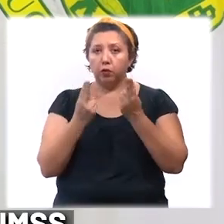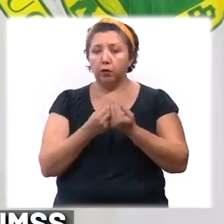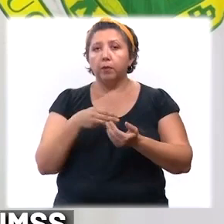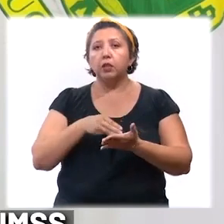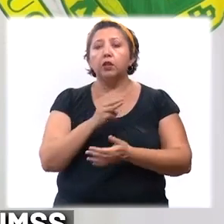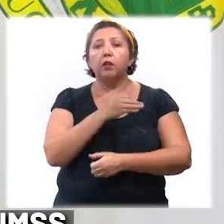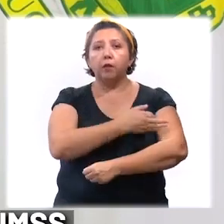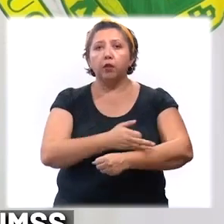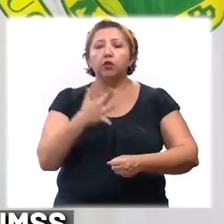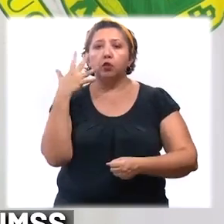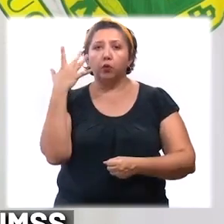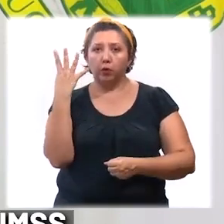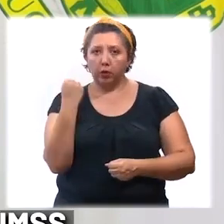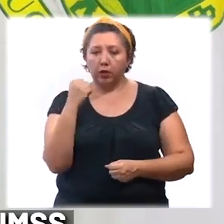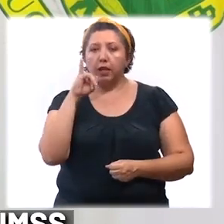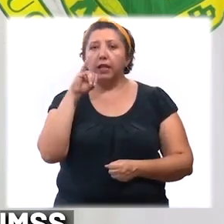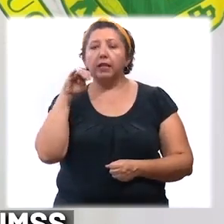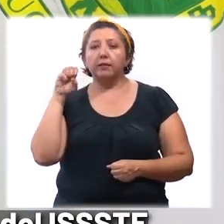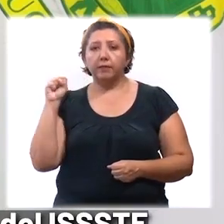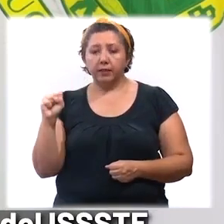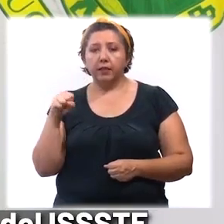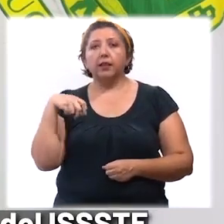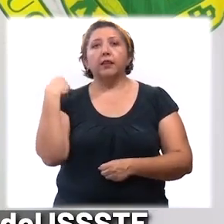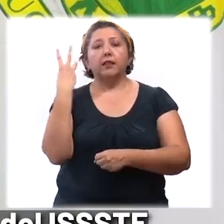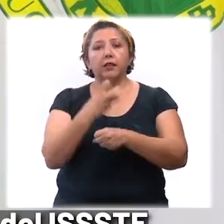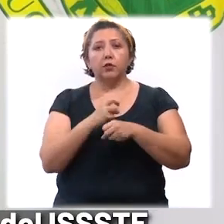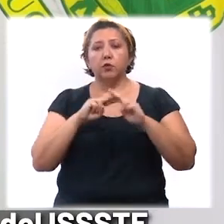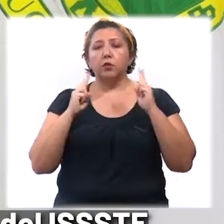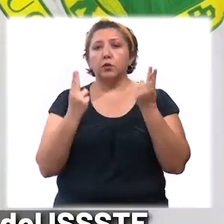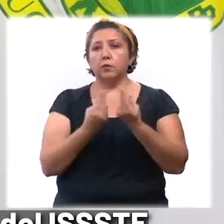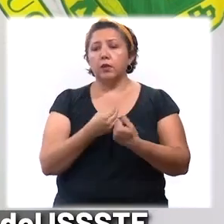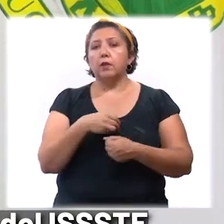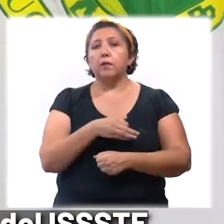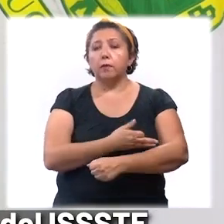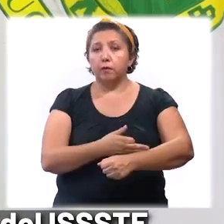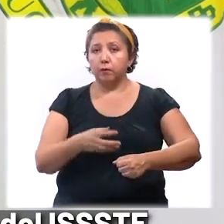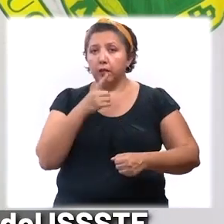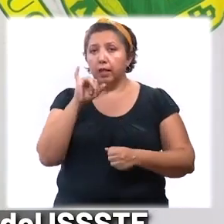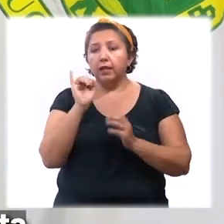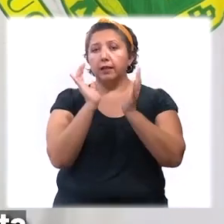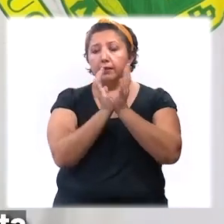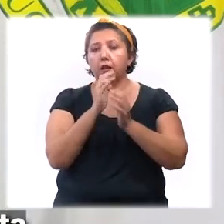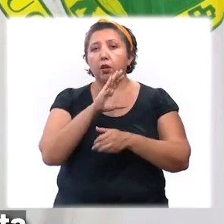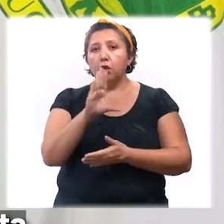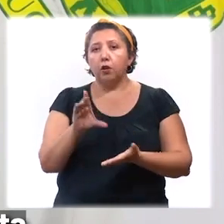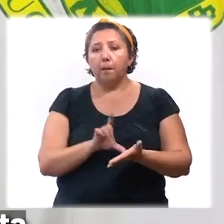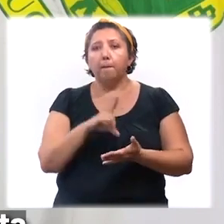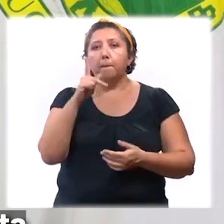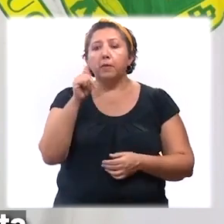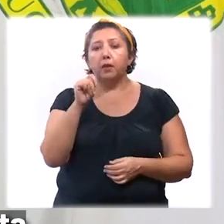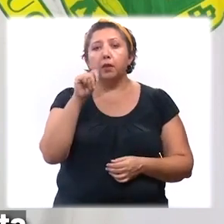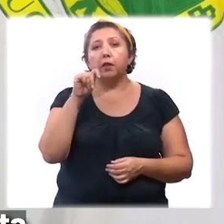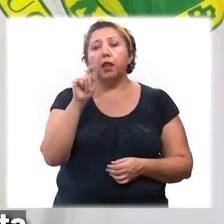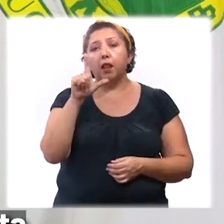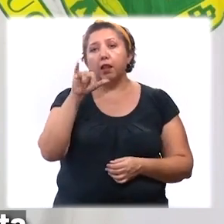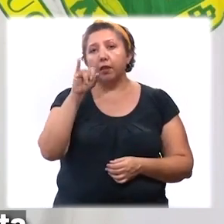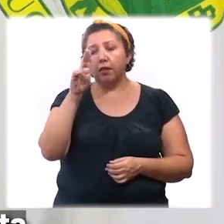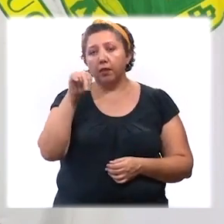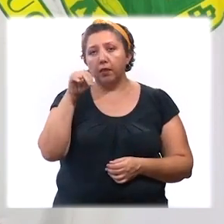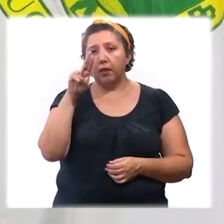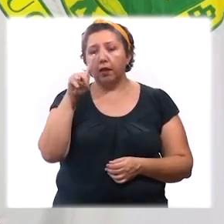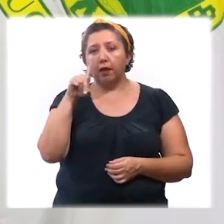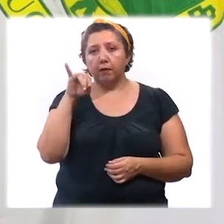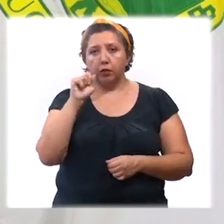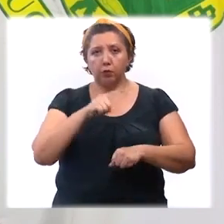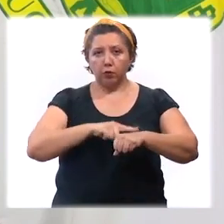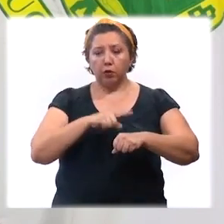Unidad de Medicina Familiar 59 del IMSS. Y el tercero en la Unidad de Medicina Familiar del Issste de la Colonia Pedregales de Lindavista,